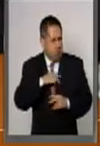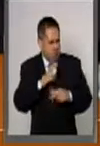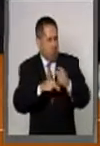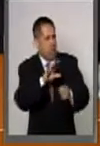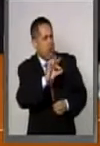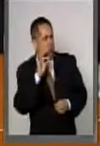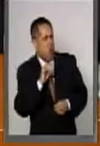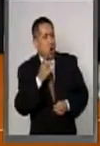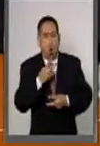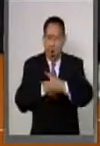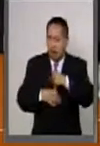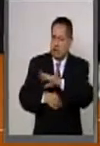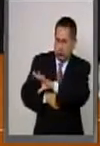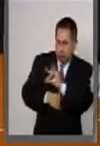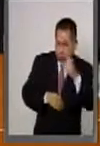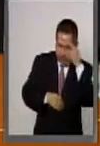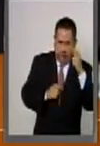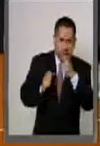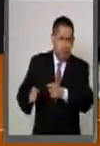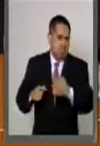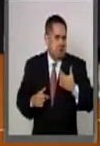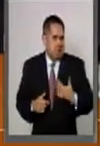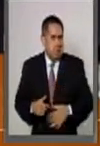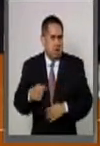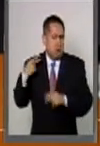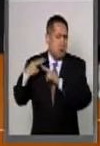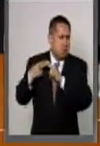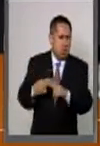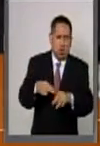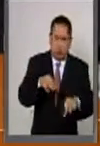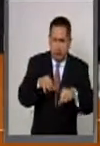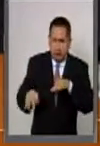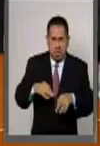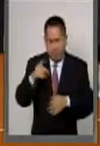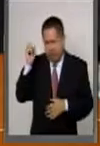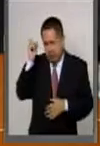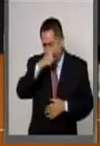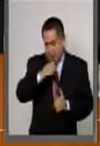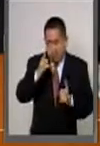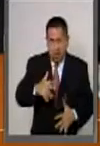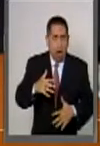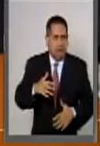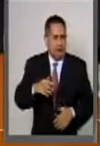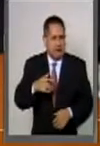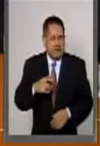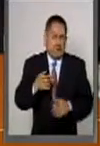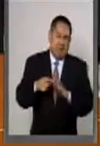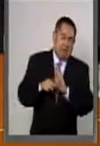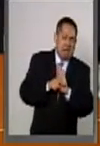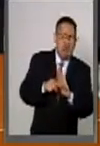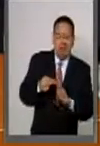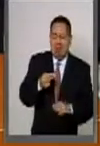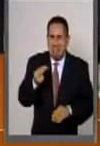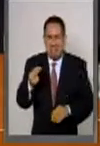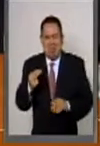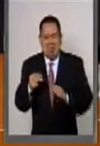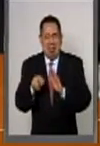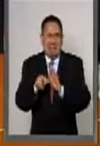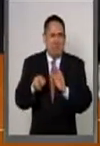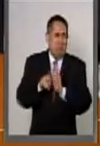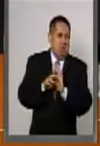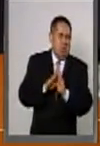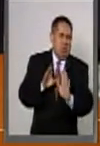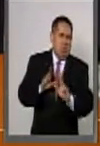elegidas. Ha sido una tarea ardua, difícil, llena de estigmas, de tabús, incluso de